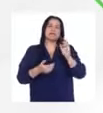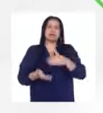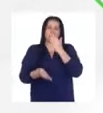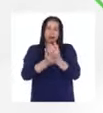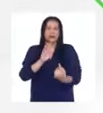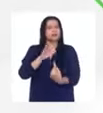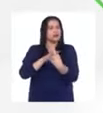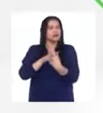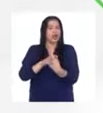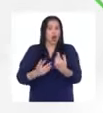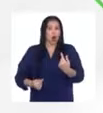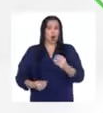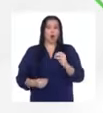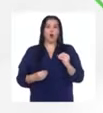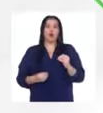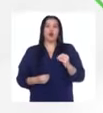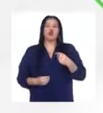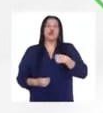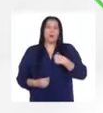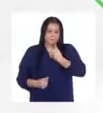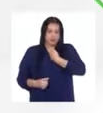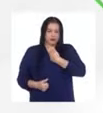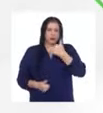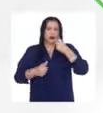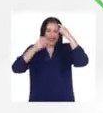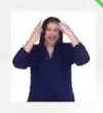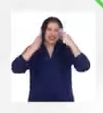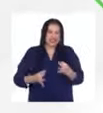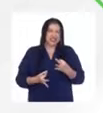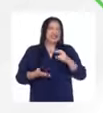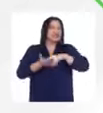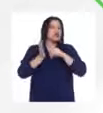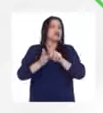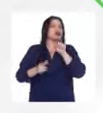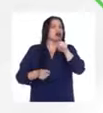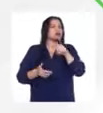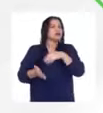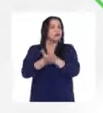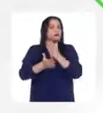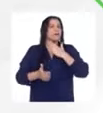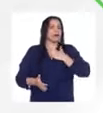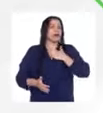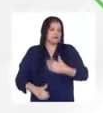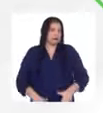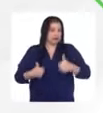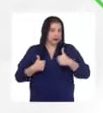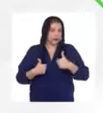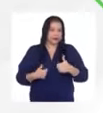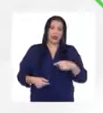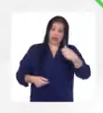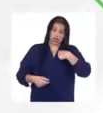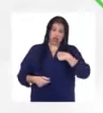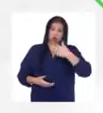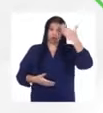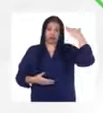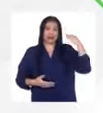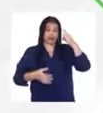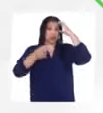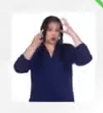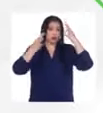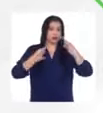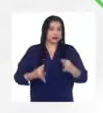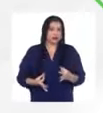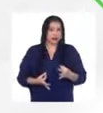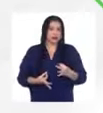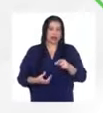yo voy a decidir que signifique para mí, ¿no? Y yo lo que decidí que significara para mí en el